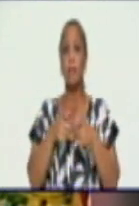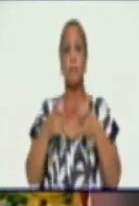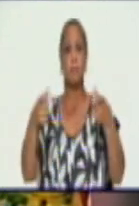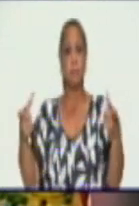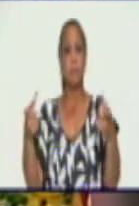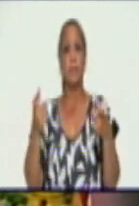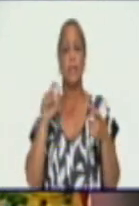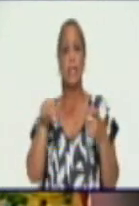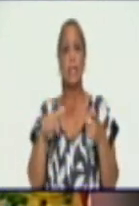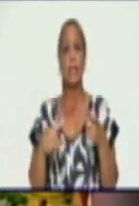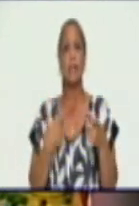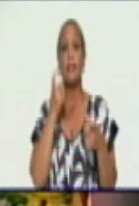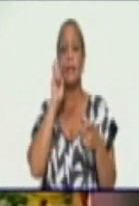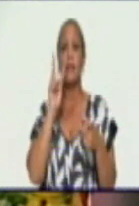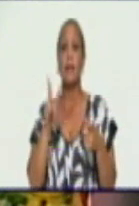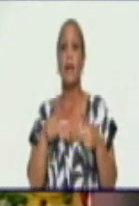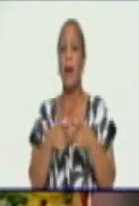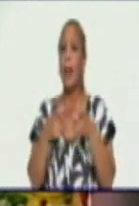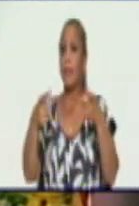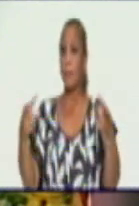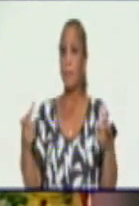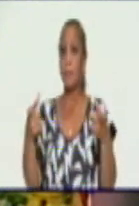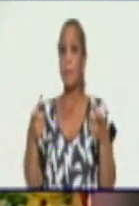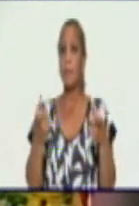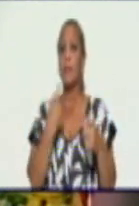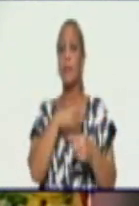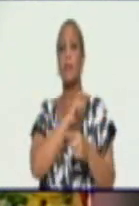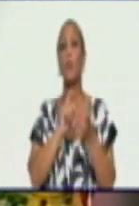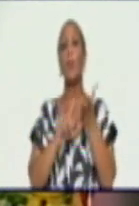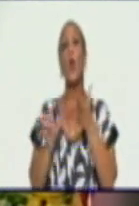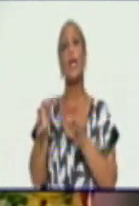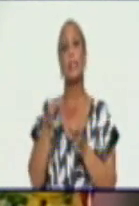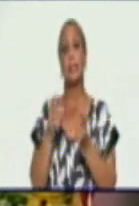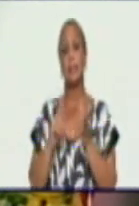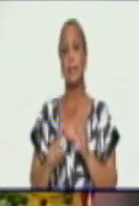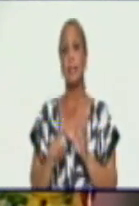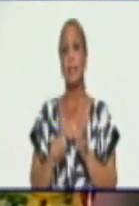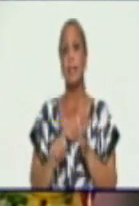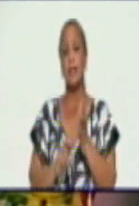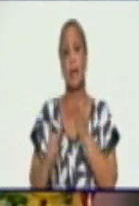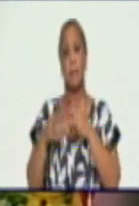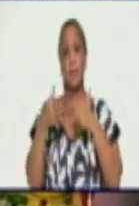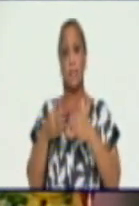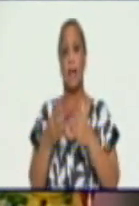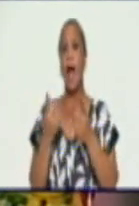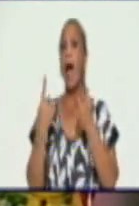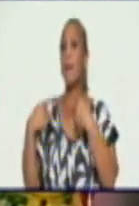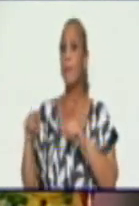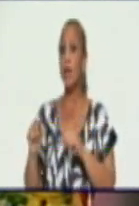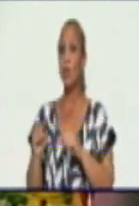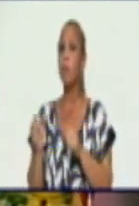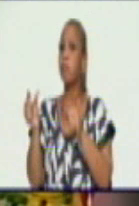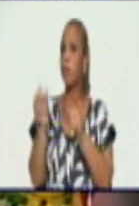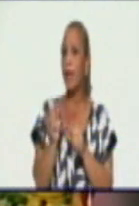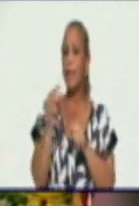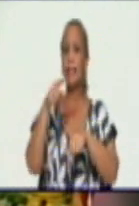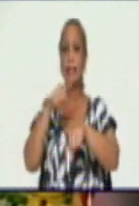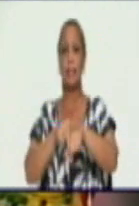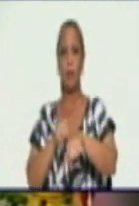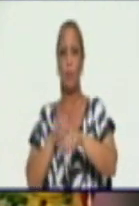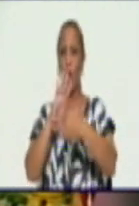reconocer, ha sido en sí la mayor demanda del pueblo granmense de que al menos se les acote en el tiempo en qué